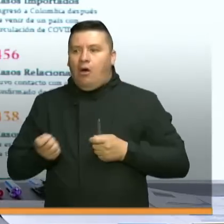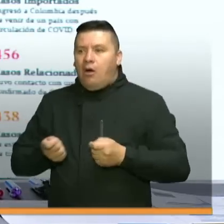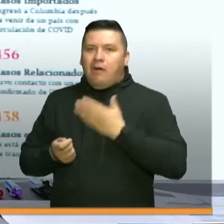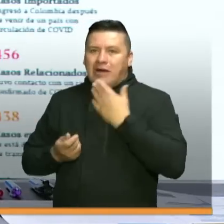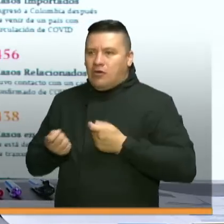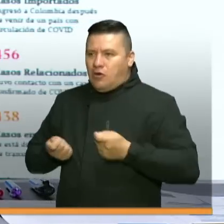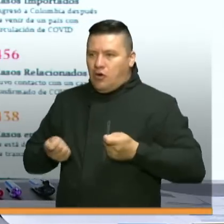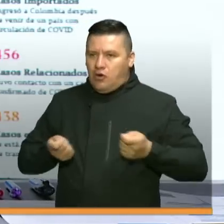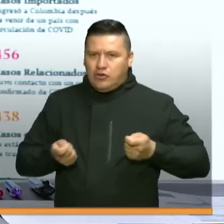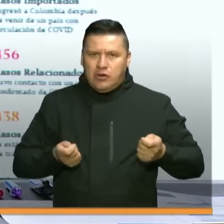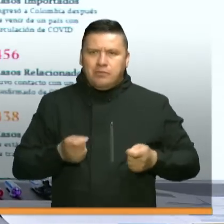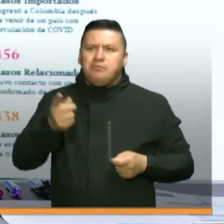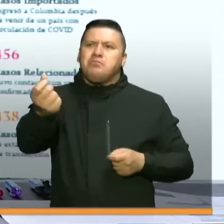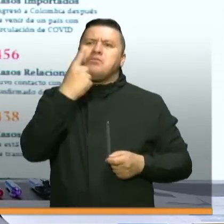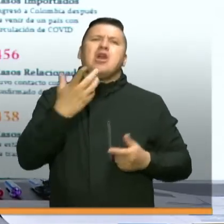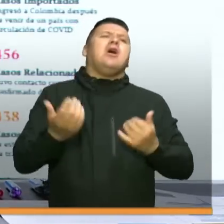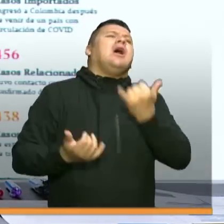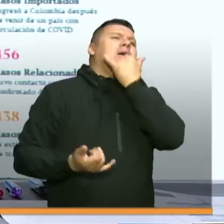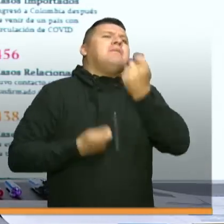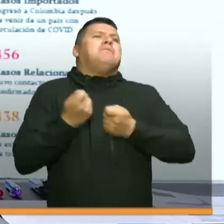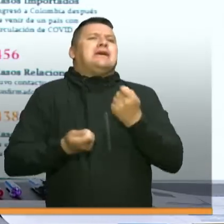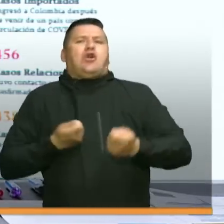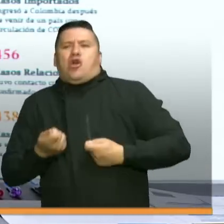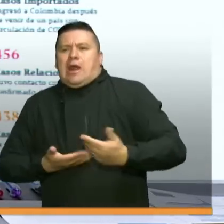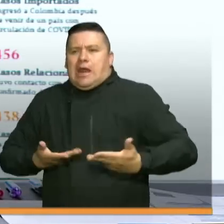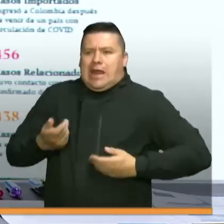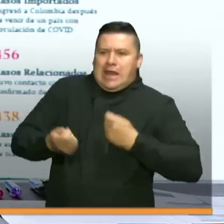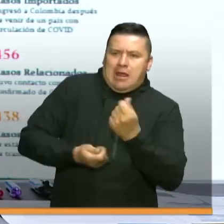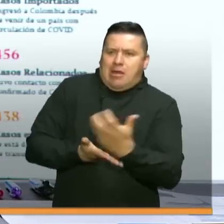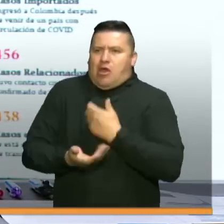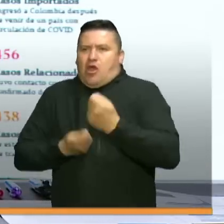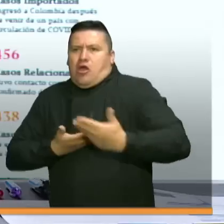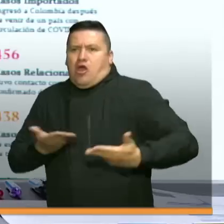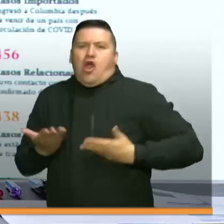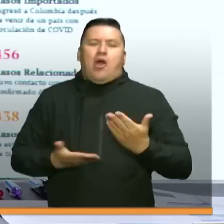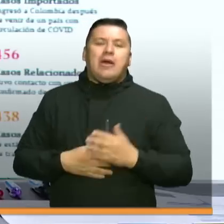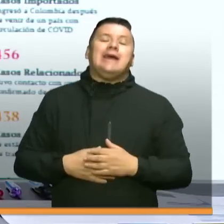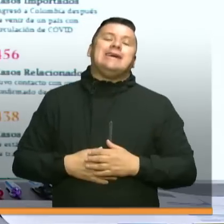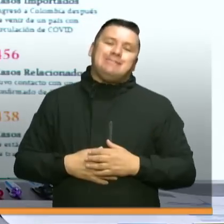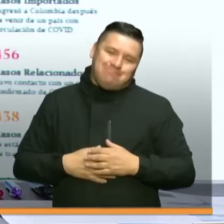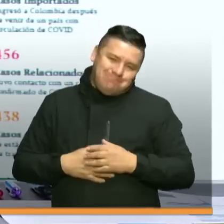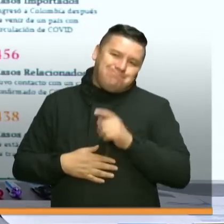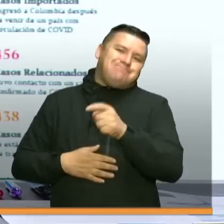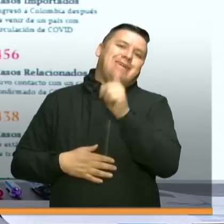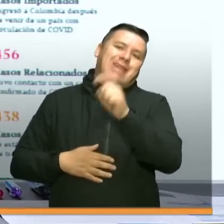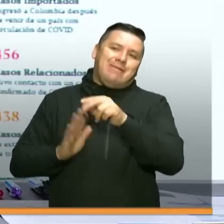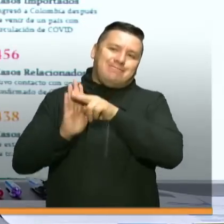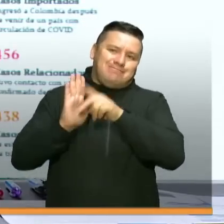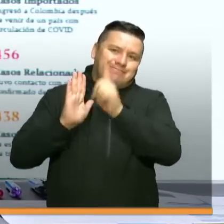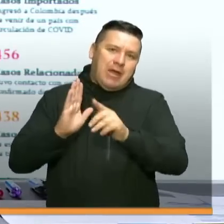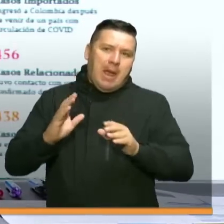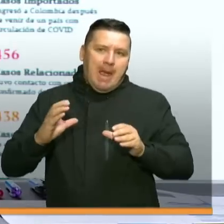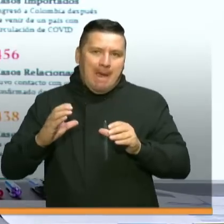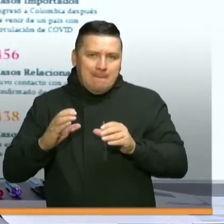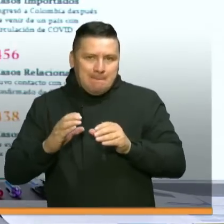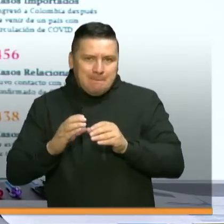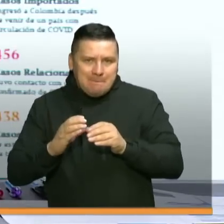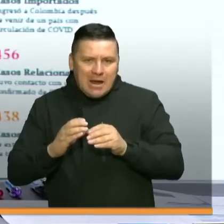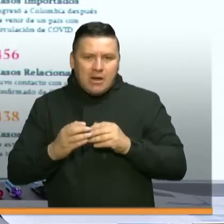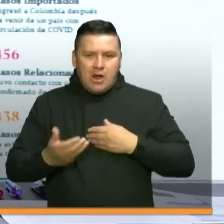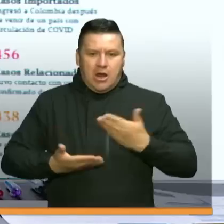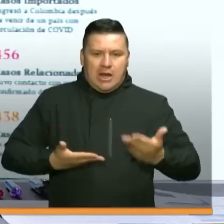que usted hace ¿qué pasa con el comercio? Yo creo que el comercio en líneas generales va a tener también que adaptarse en prácticas de